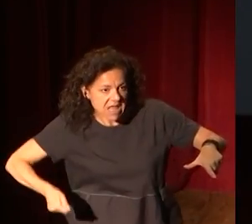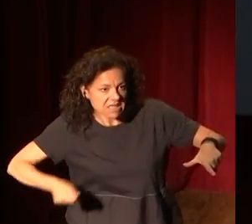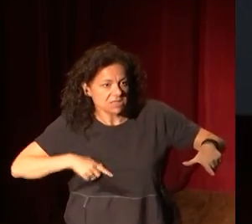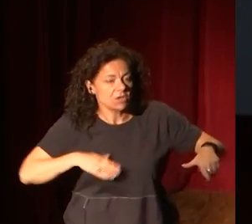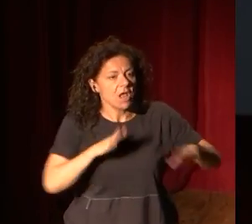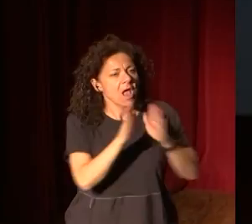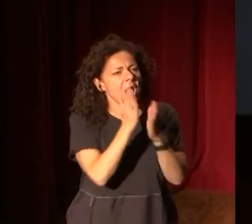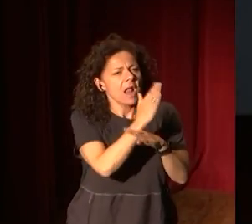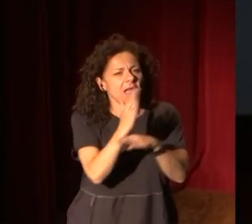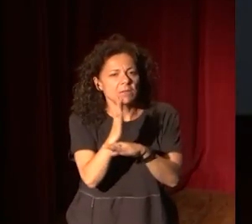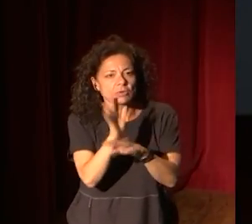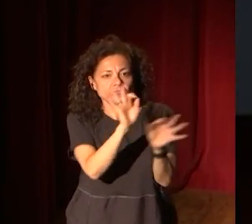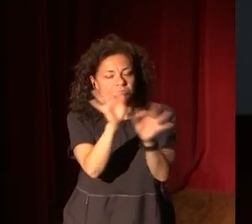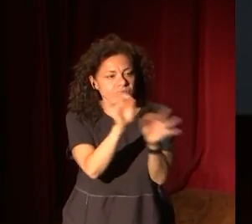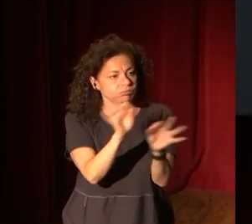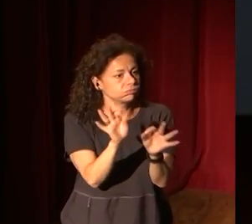colocados,